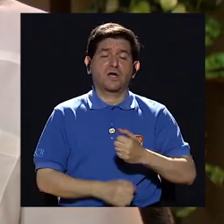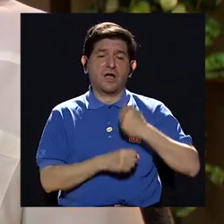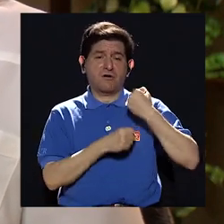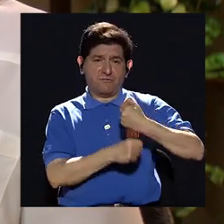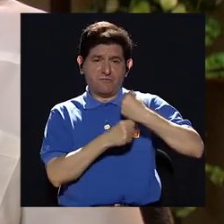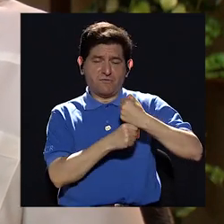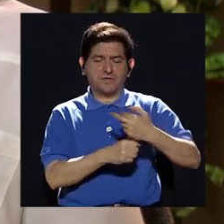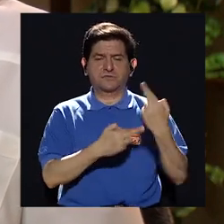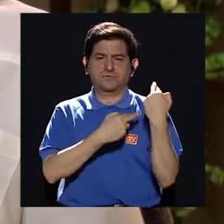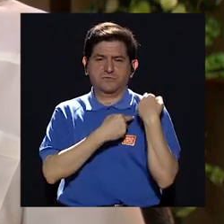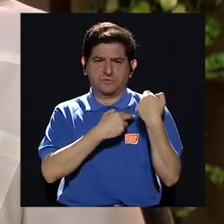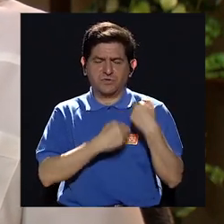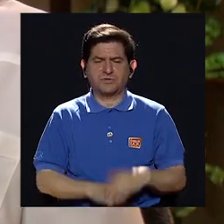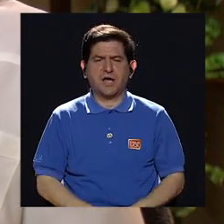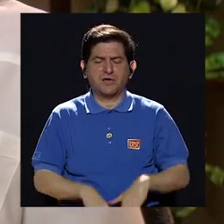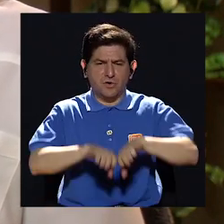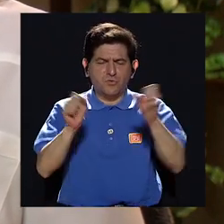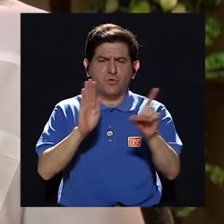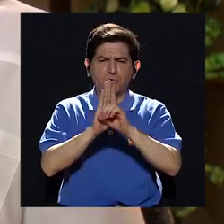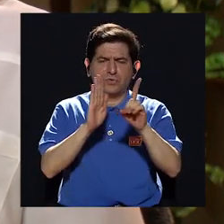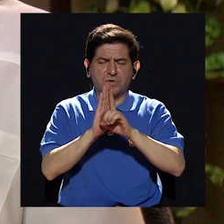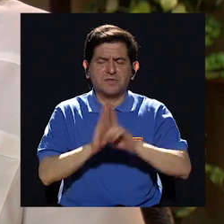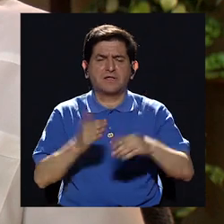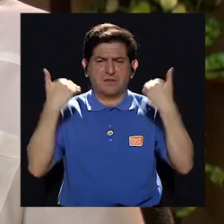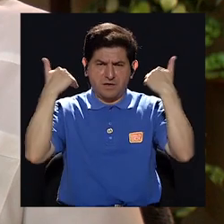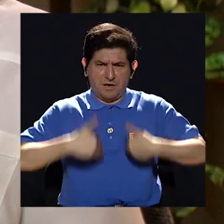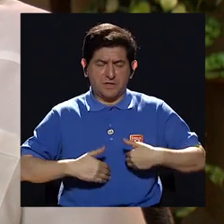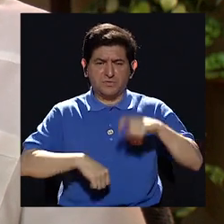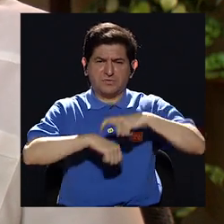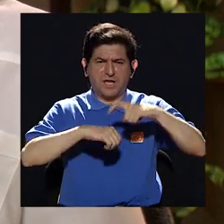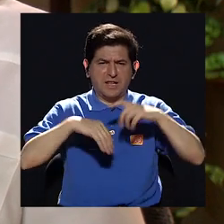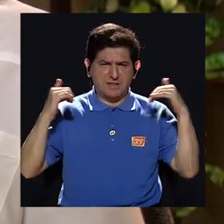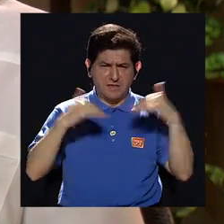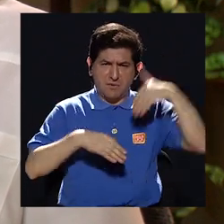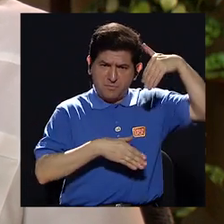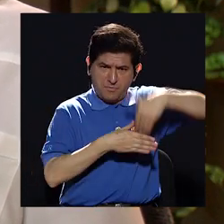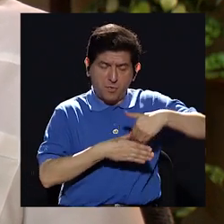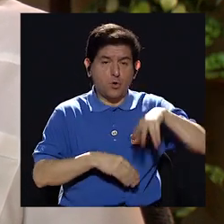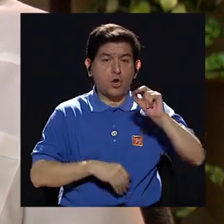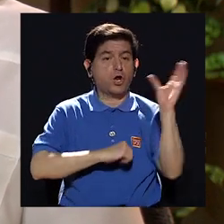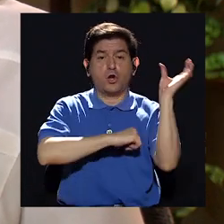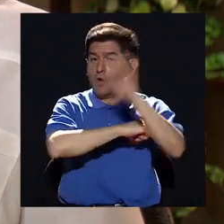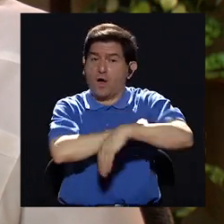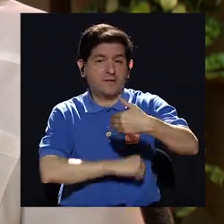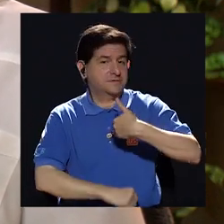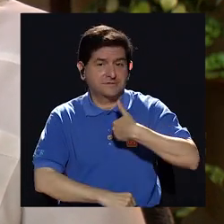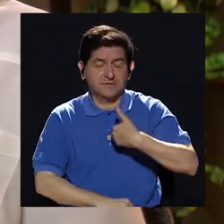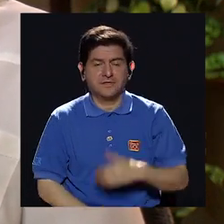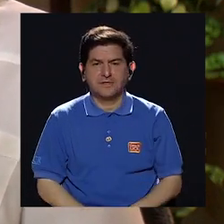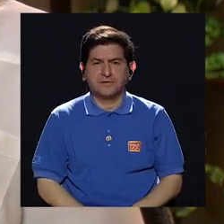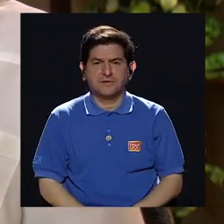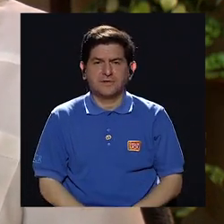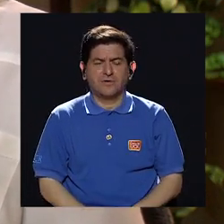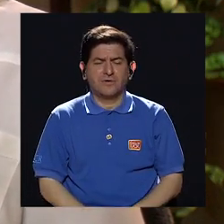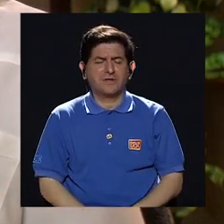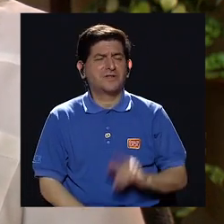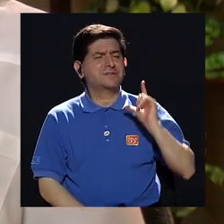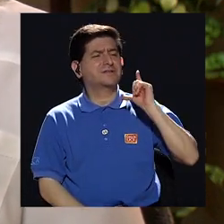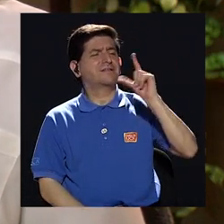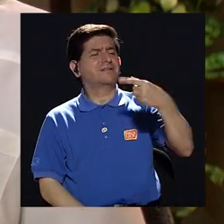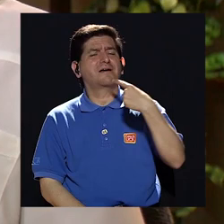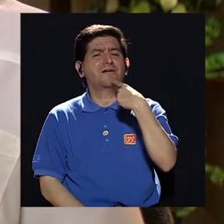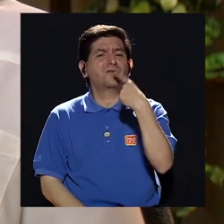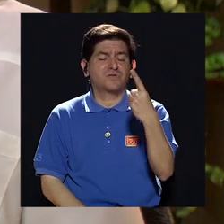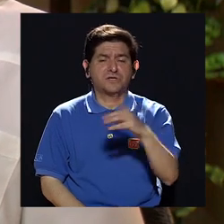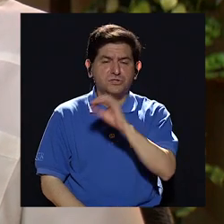que fueron responsables de graves violaciones de derechos humanos en el conflicto armado y que no han sido sancionados. Entonces estamos muy lejos de